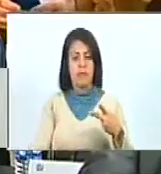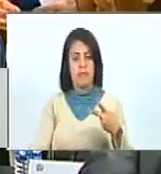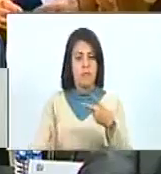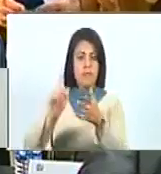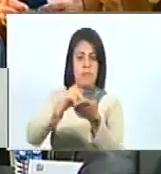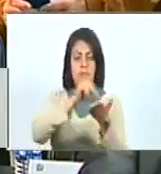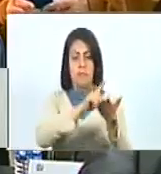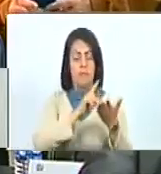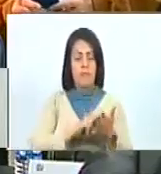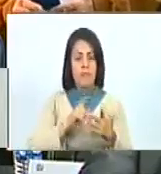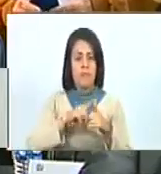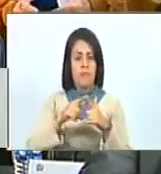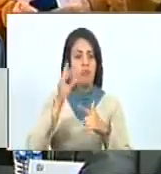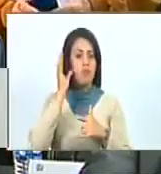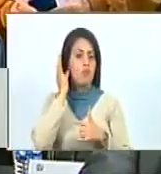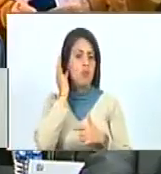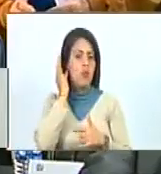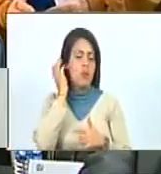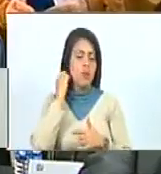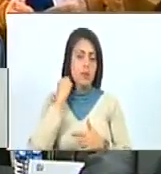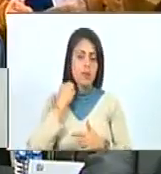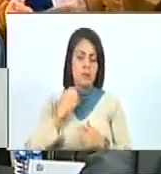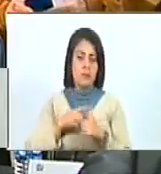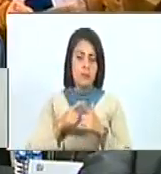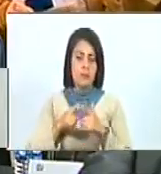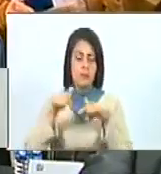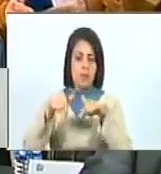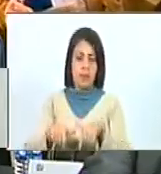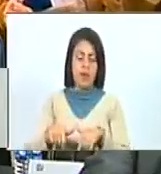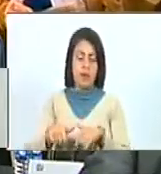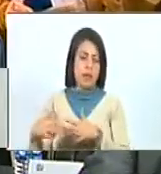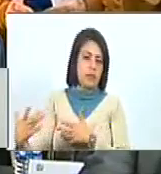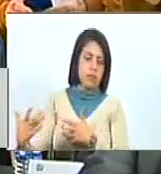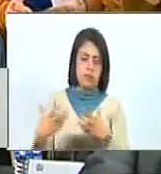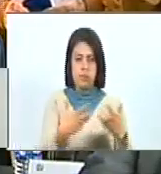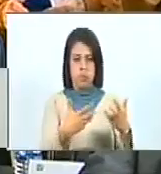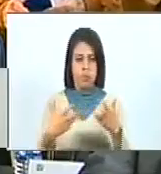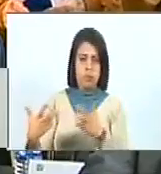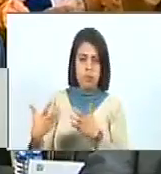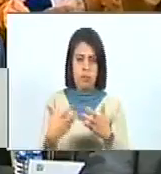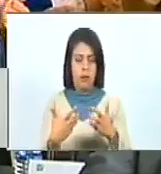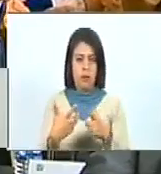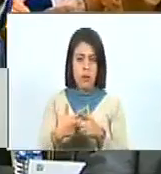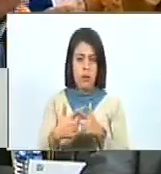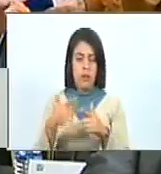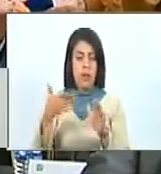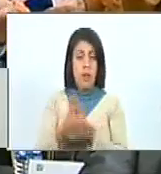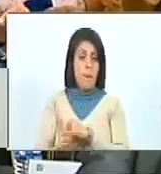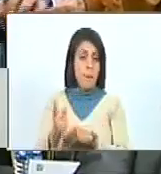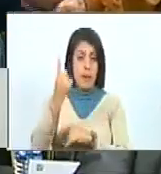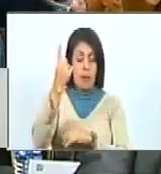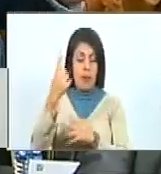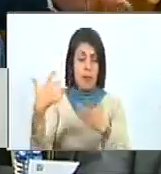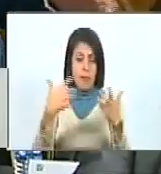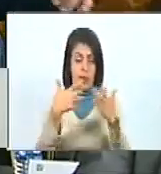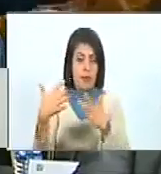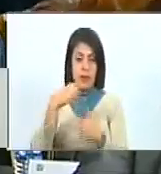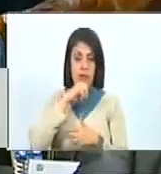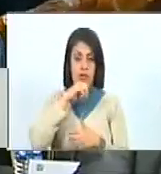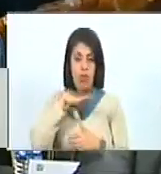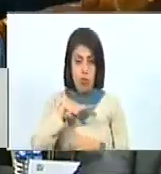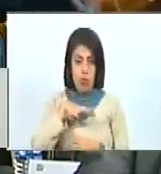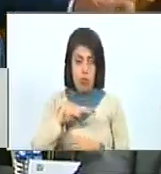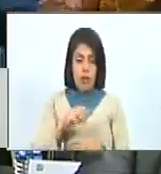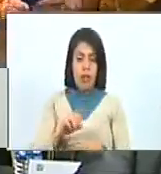participación de las mujeres. Esa batalla de alto de los bodos fue la primera en la historia